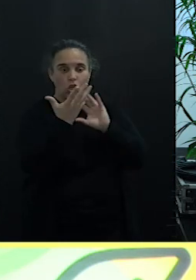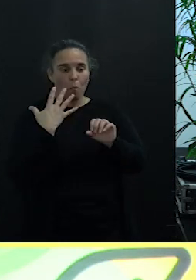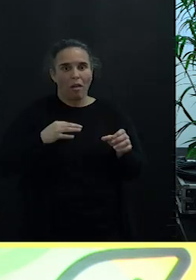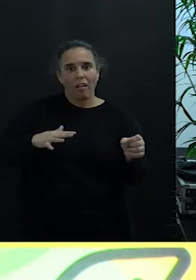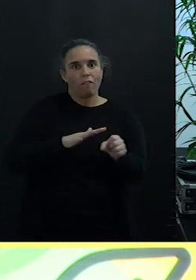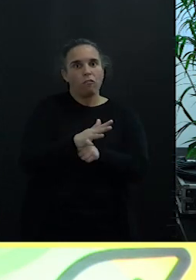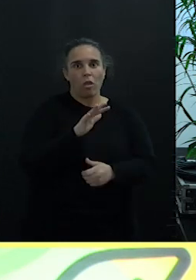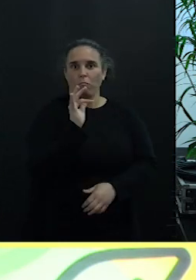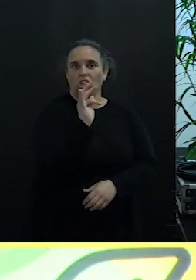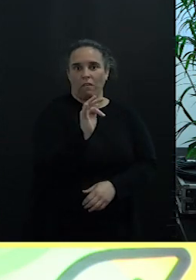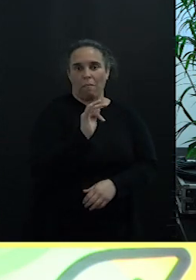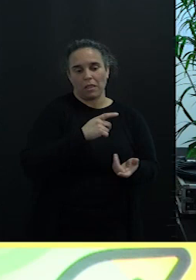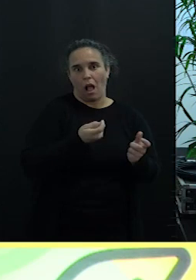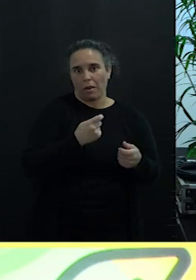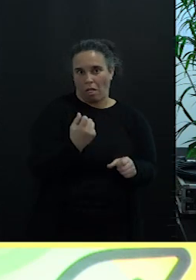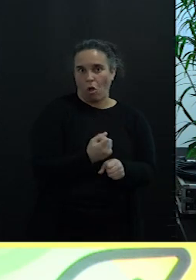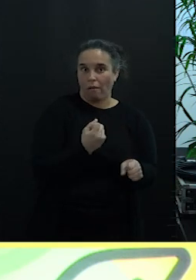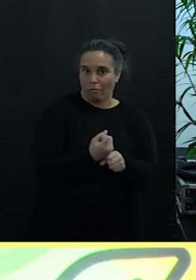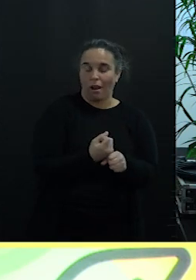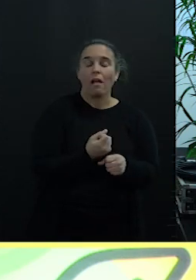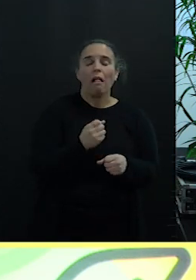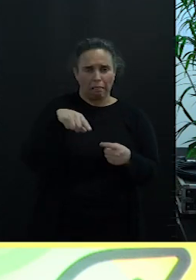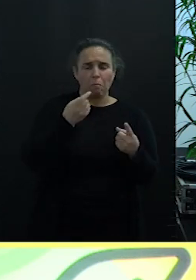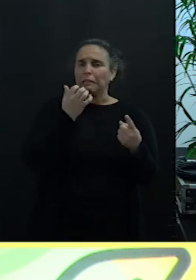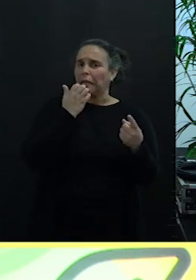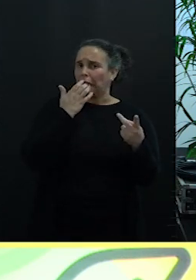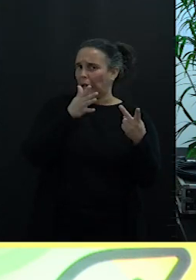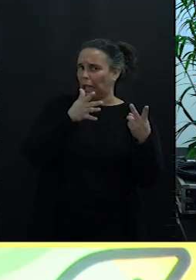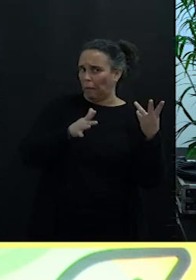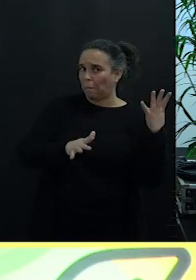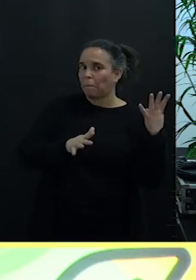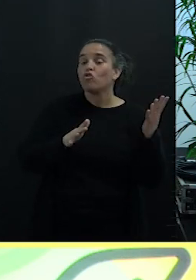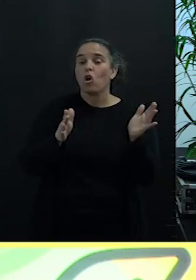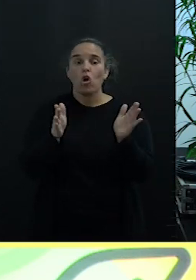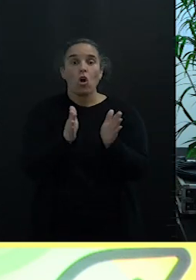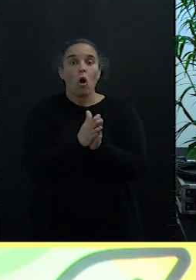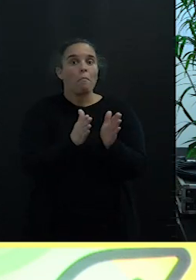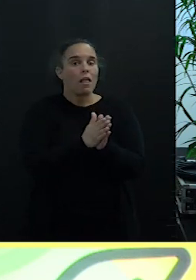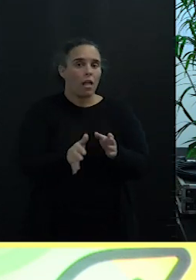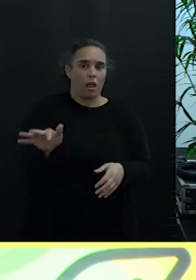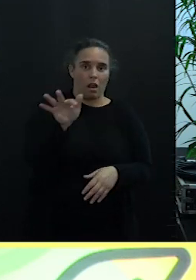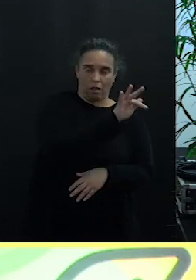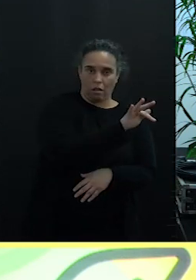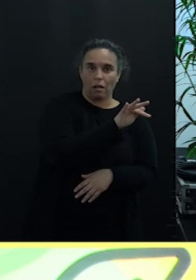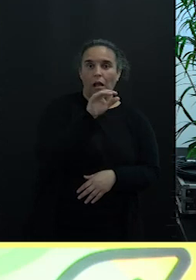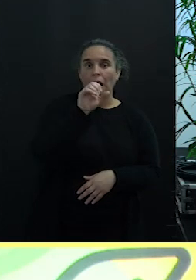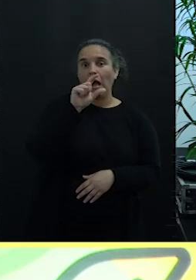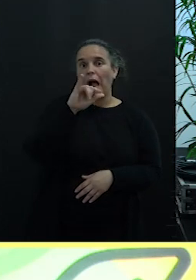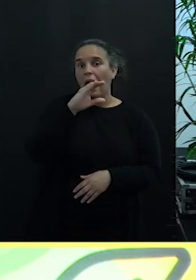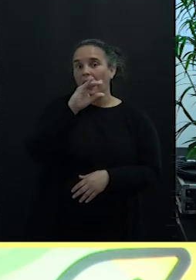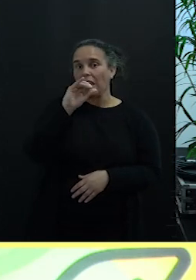pondremos ejemplos y mi compañera, que me precederá en la palabra, Alicia Gómez,